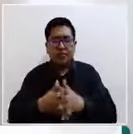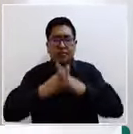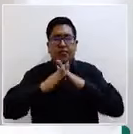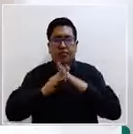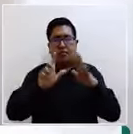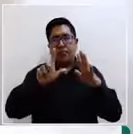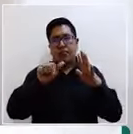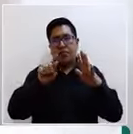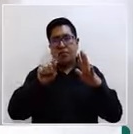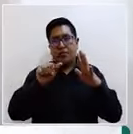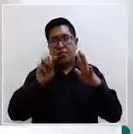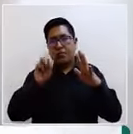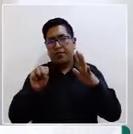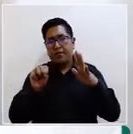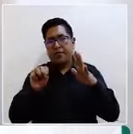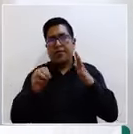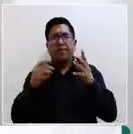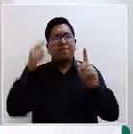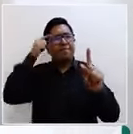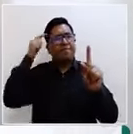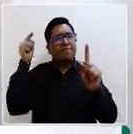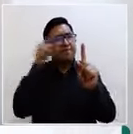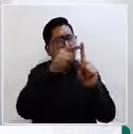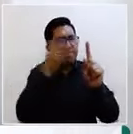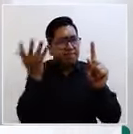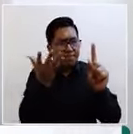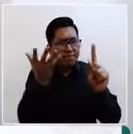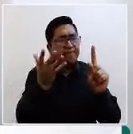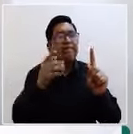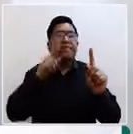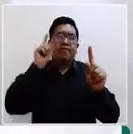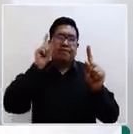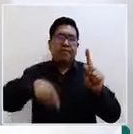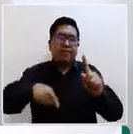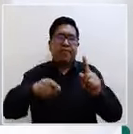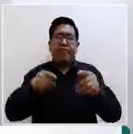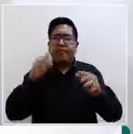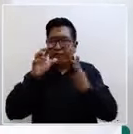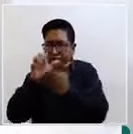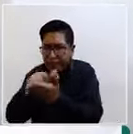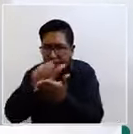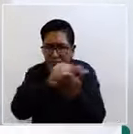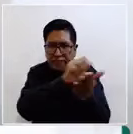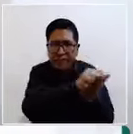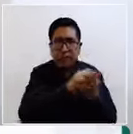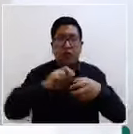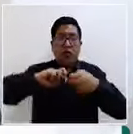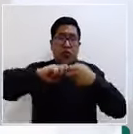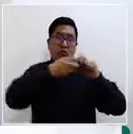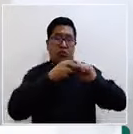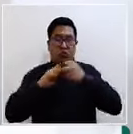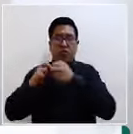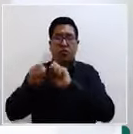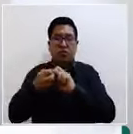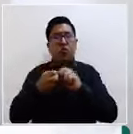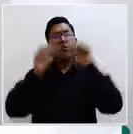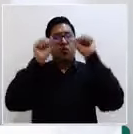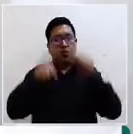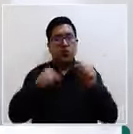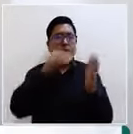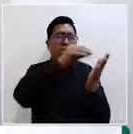mucho el hecho de mostrar las problemáticas que existen en las instituciones